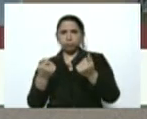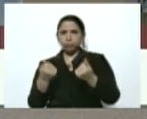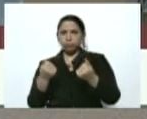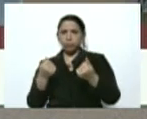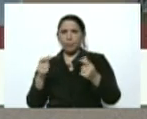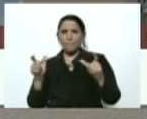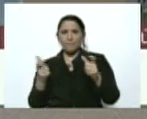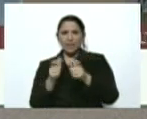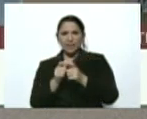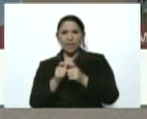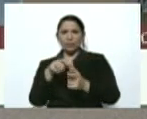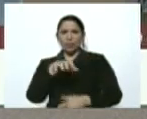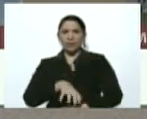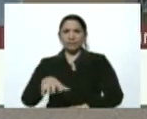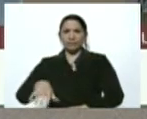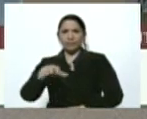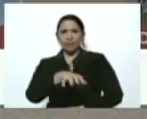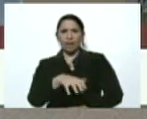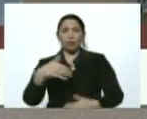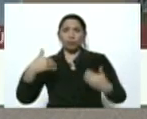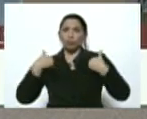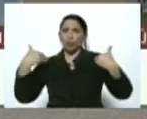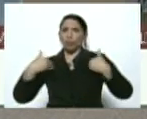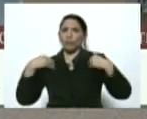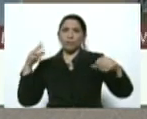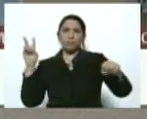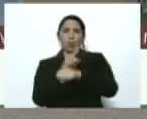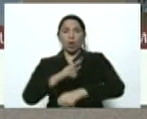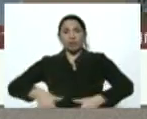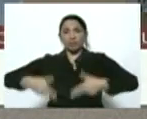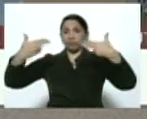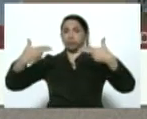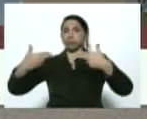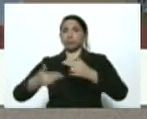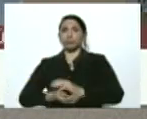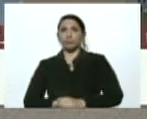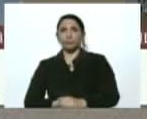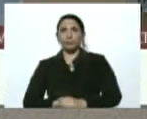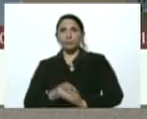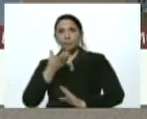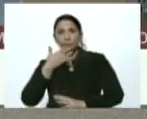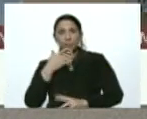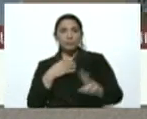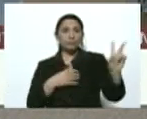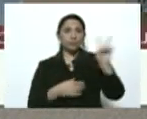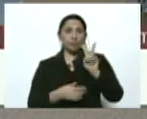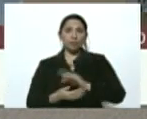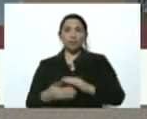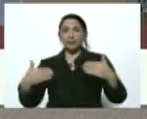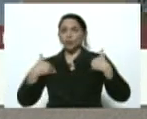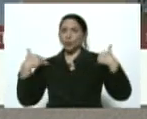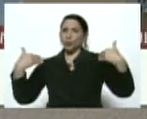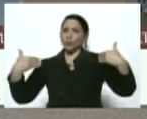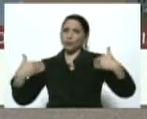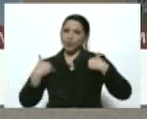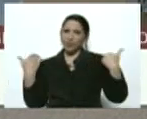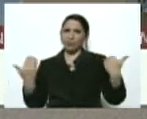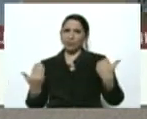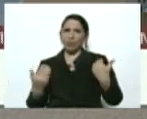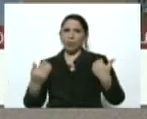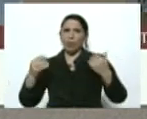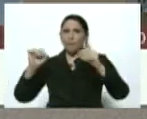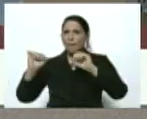desarrollo y los que sufren violencia y conflictos en el caso de Venezuela sufrimos un